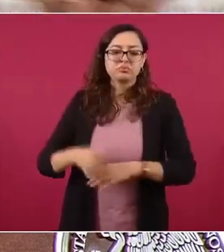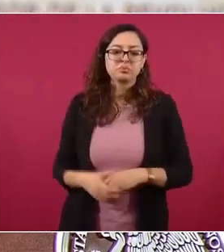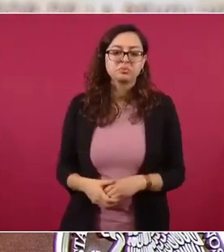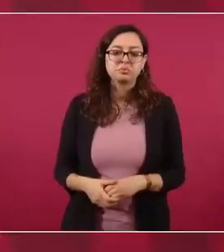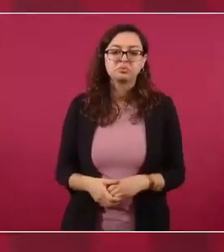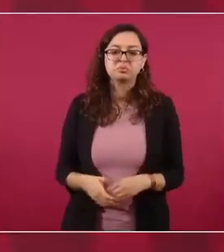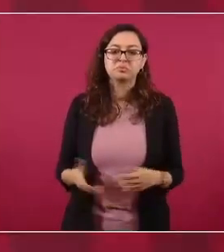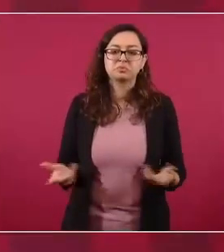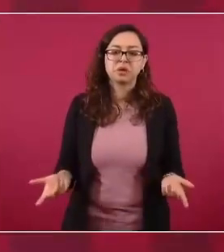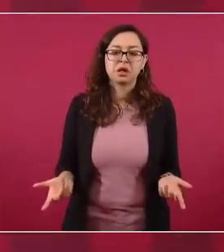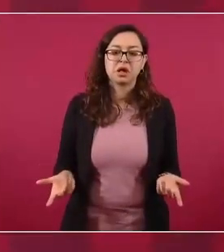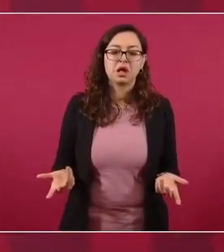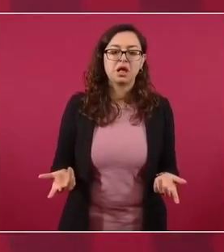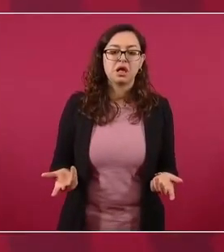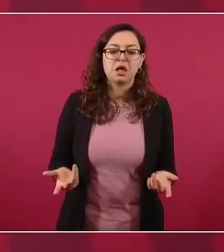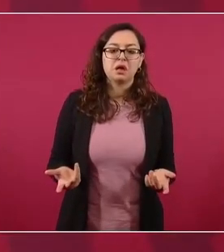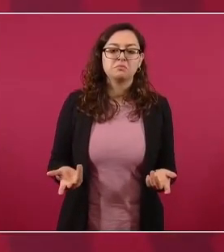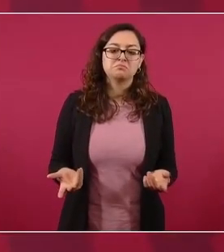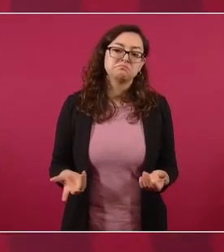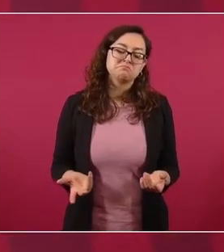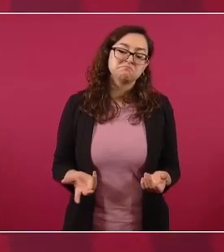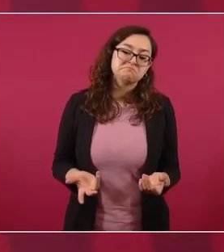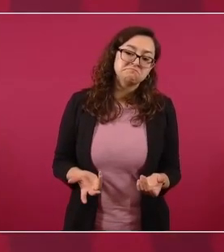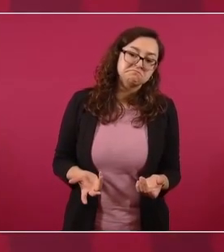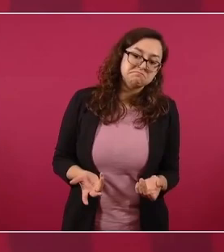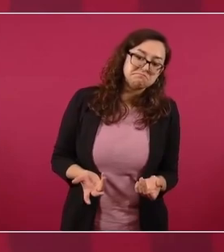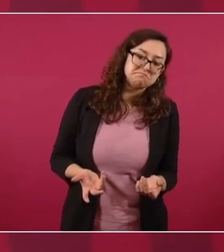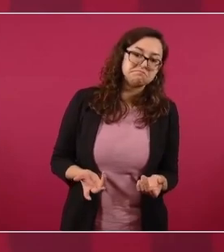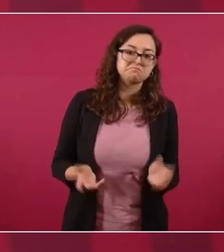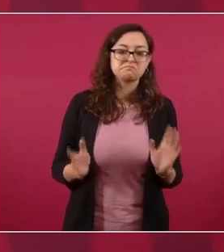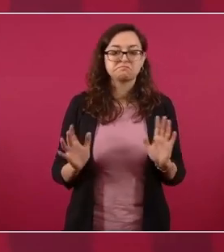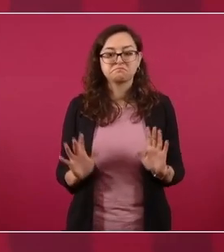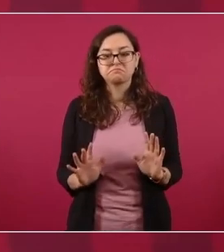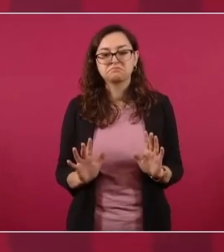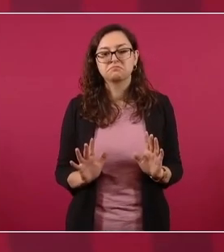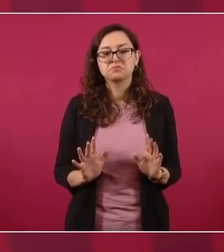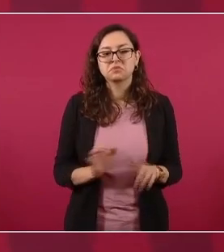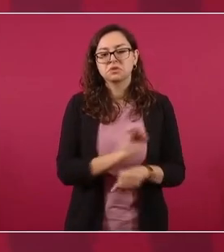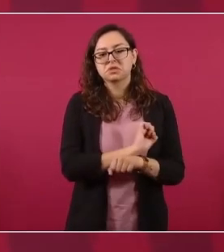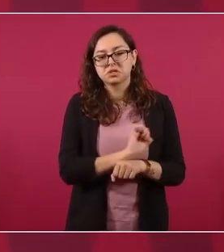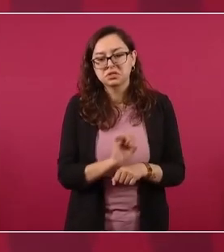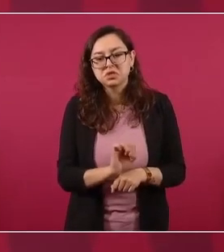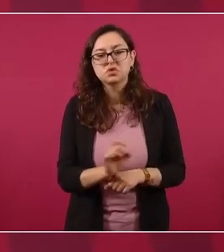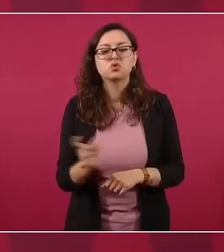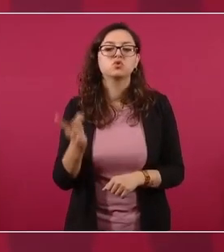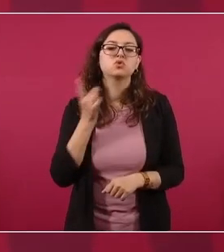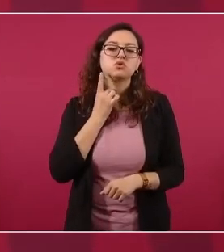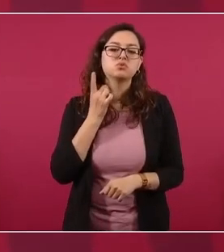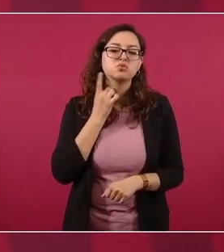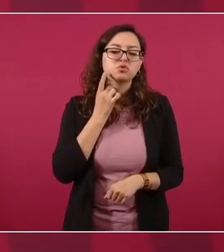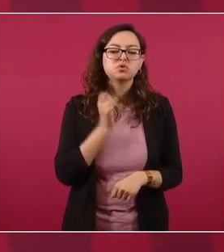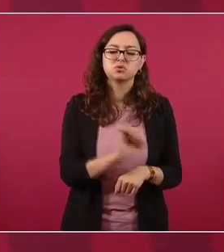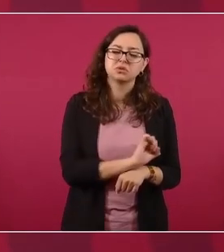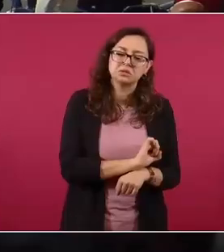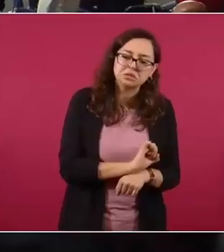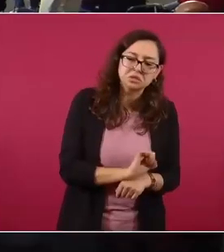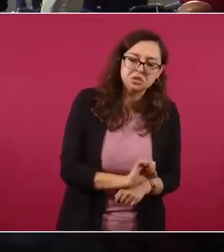ahora sí que era de los comunes, no de los lores,